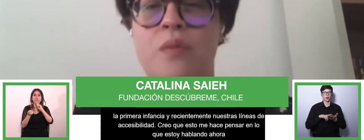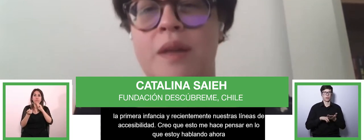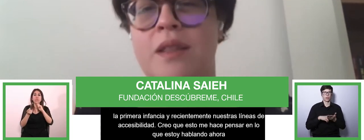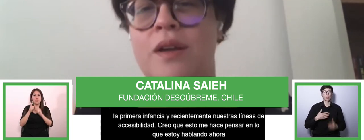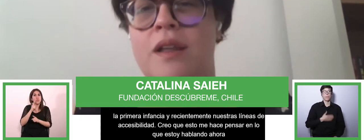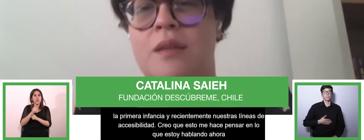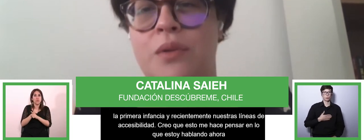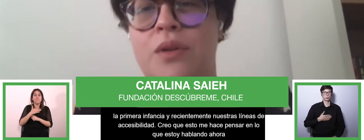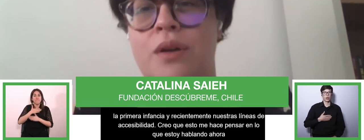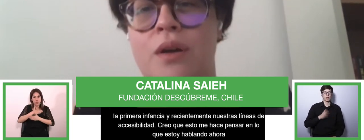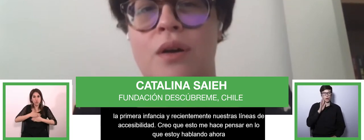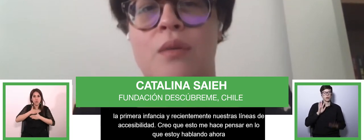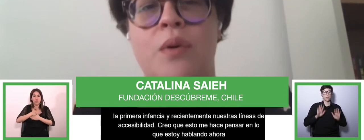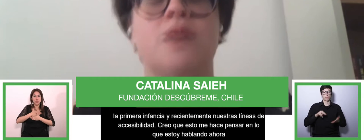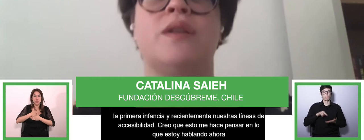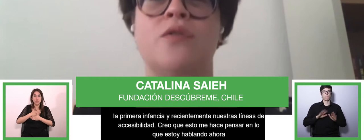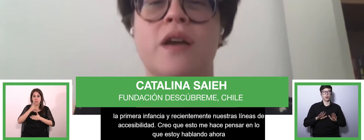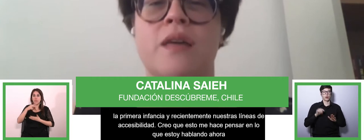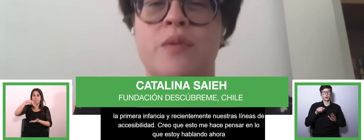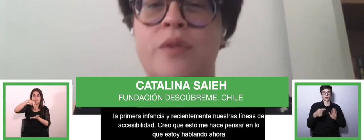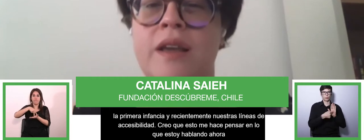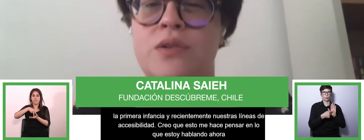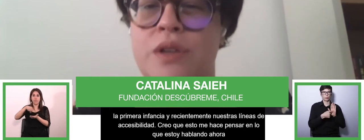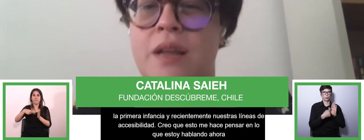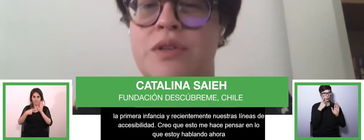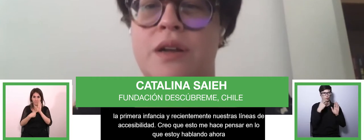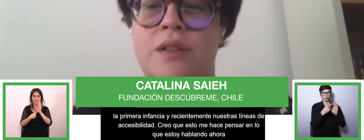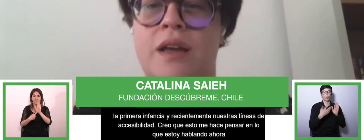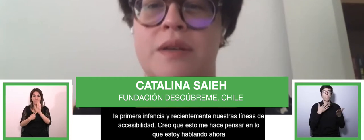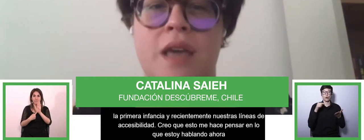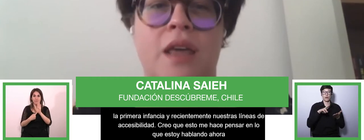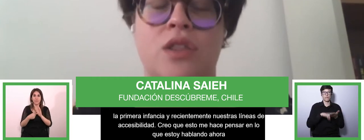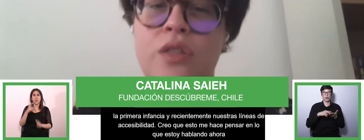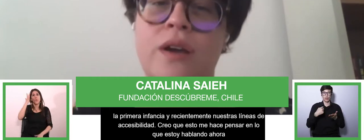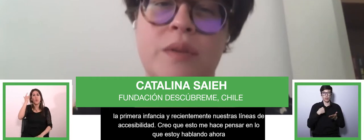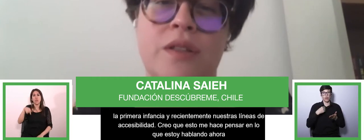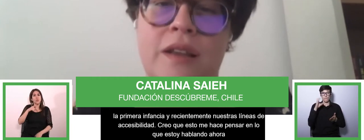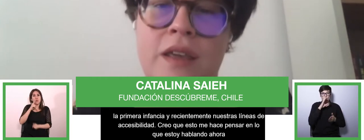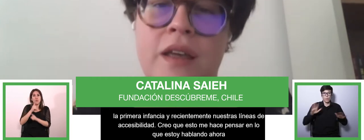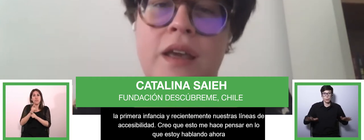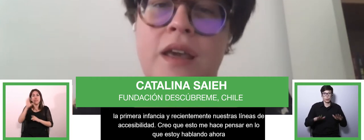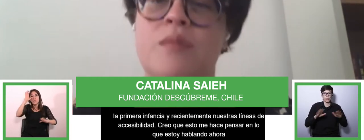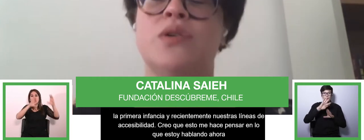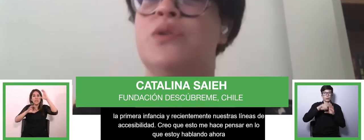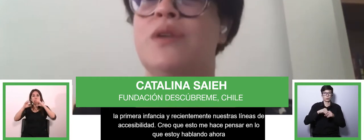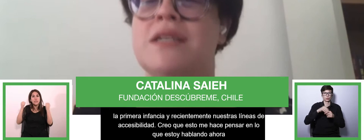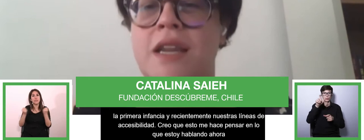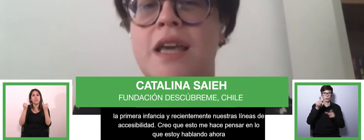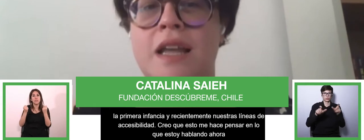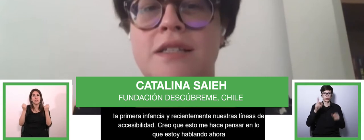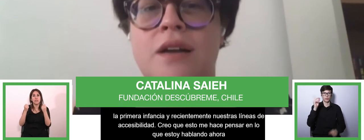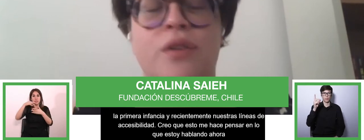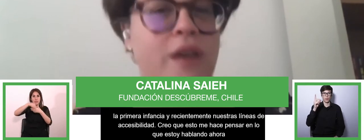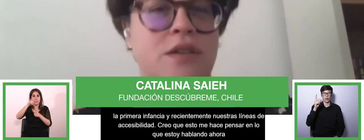un momento en este punto. Porque en nuestra búsqueda de promover la inclusión de las personas con discapacidad en todos los ámbitos de la vida, hemos